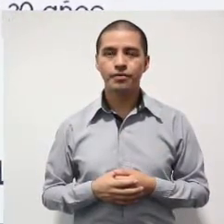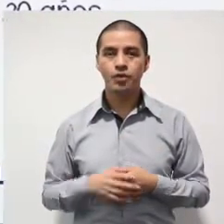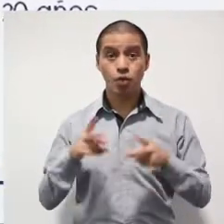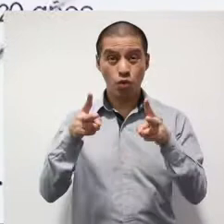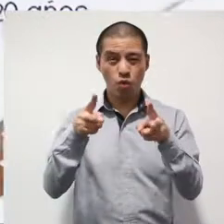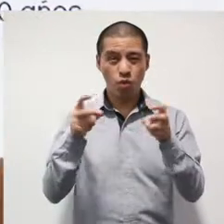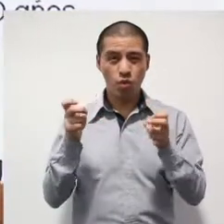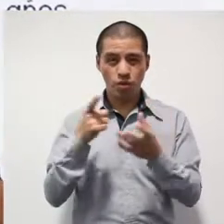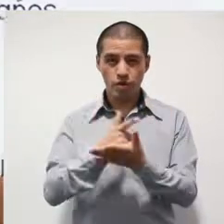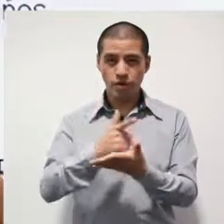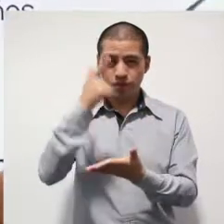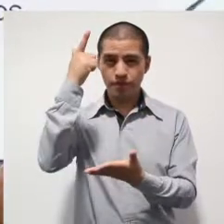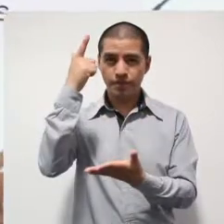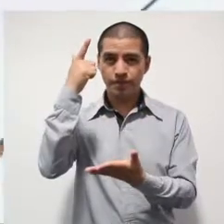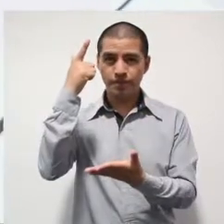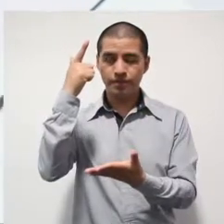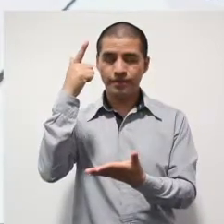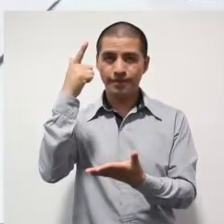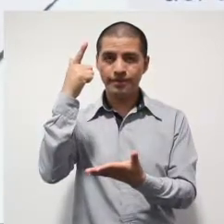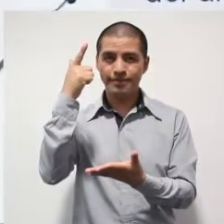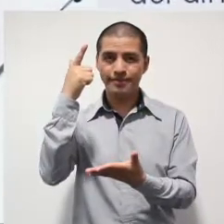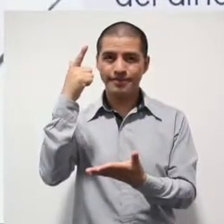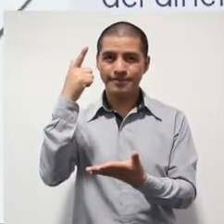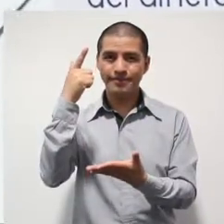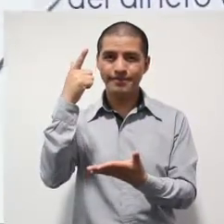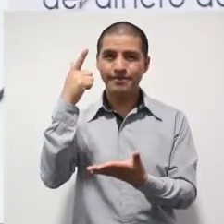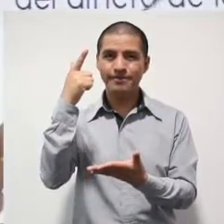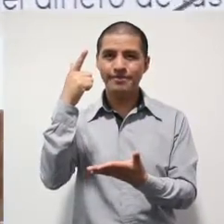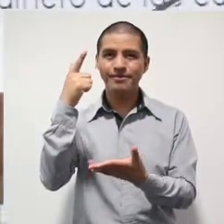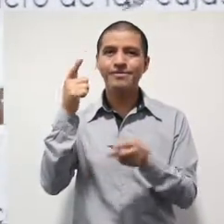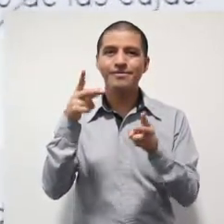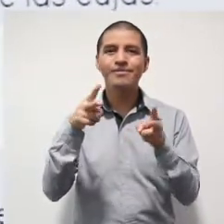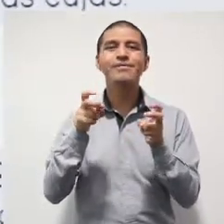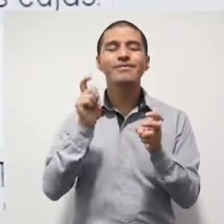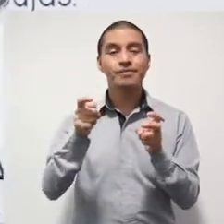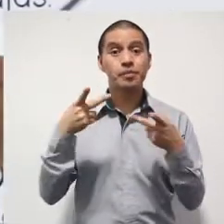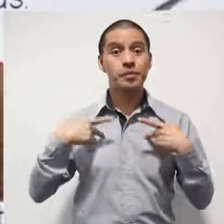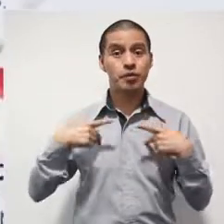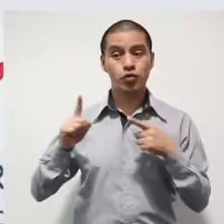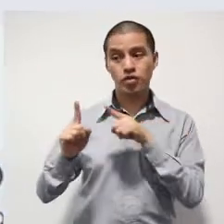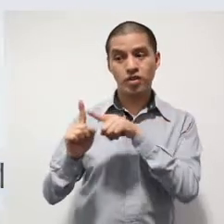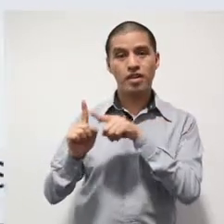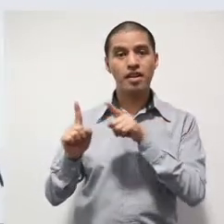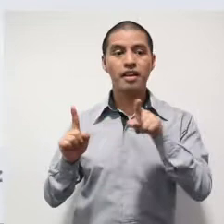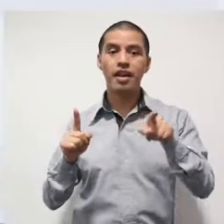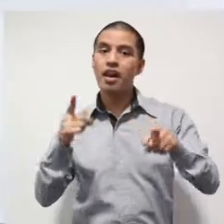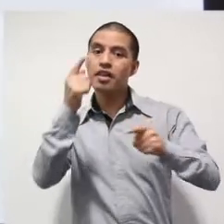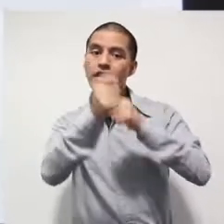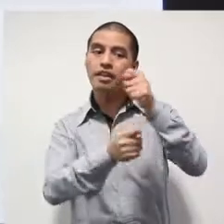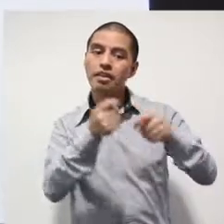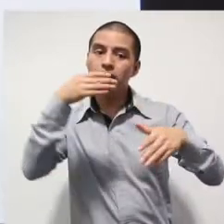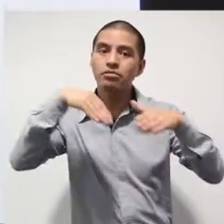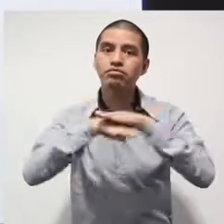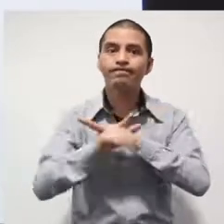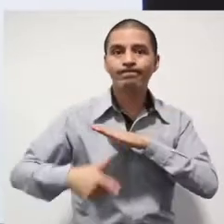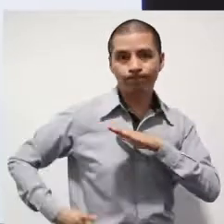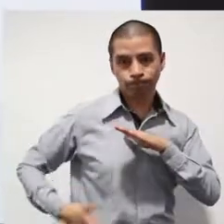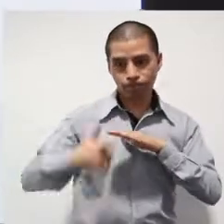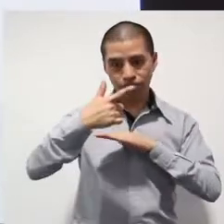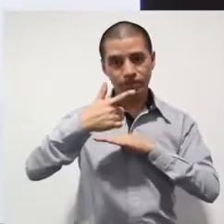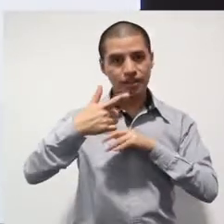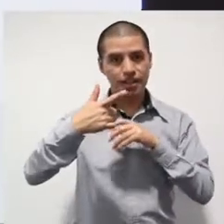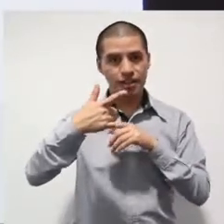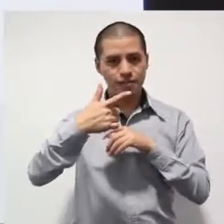Robo agravado. Y este se trata. El imputado se introduce a una tienda con una